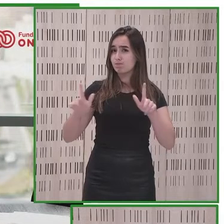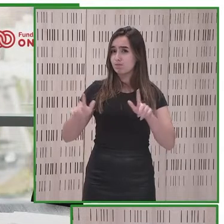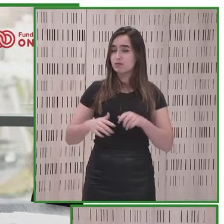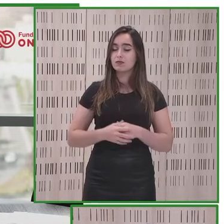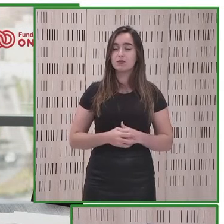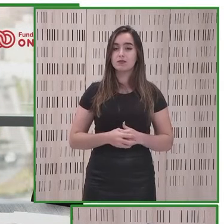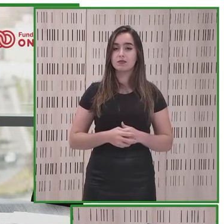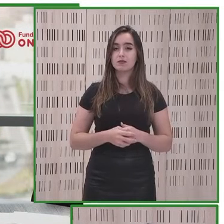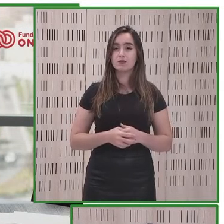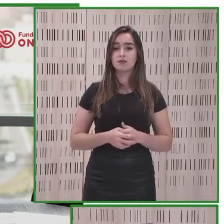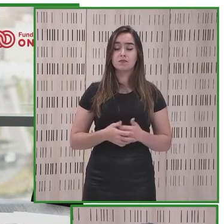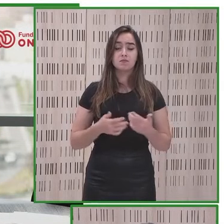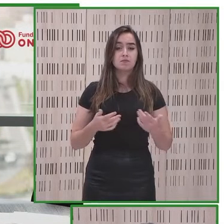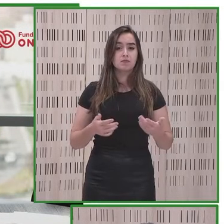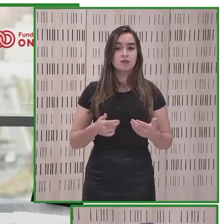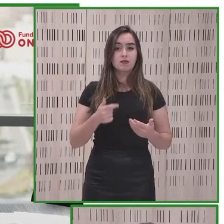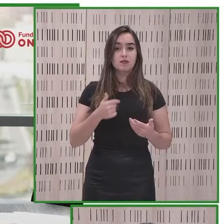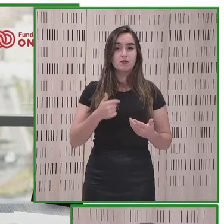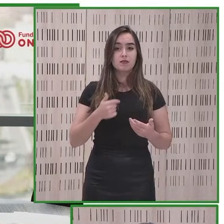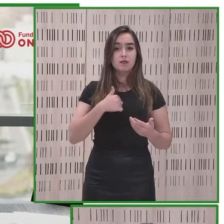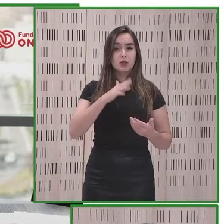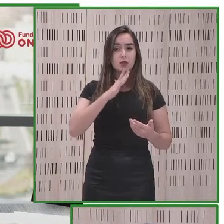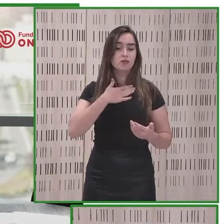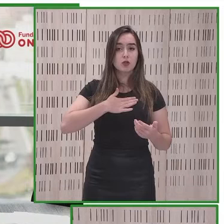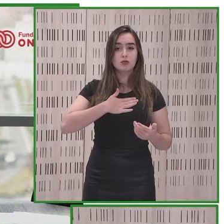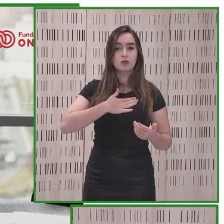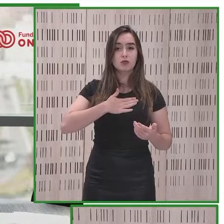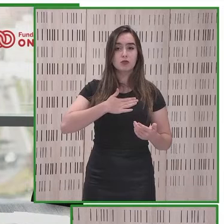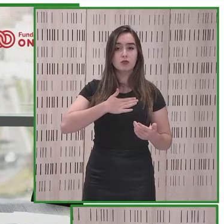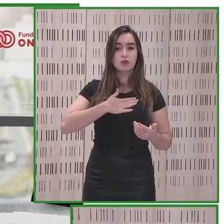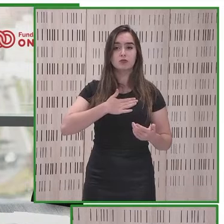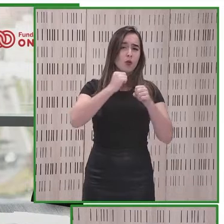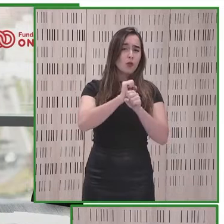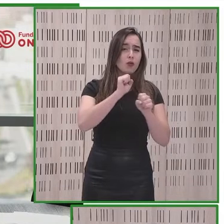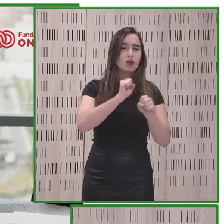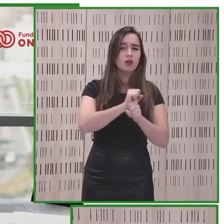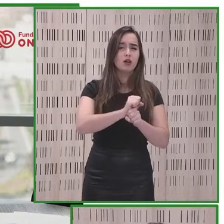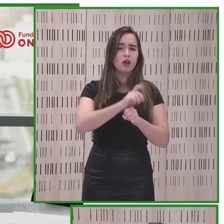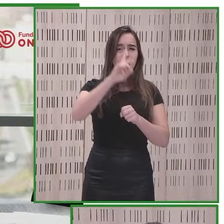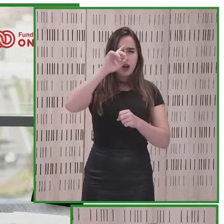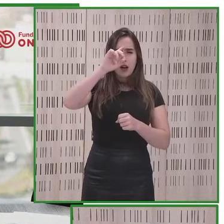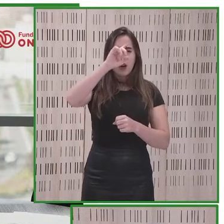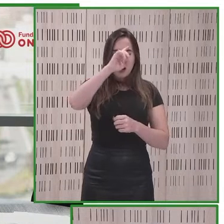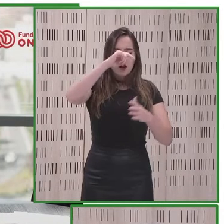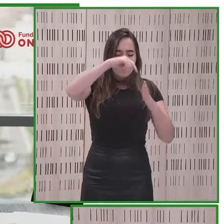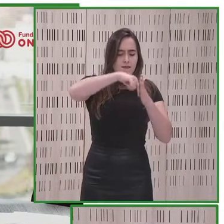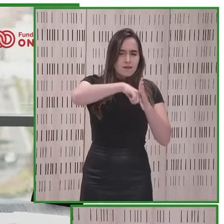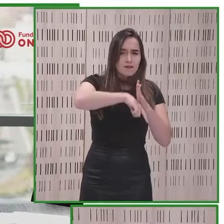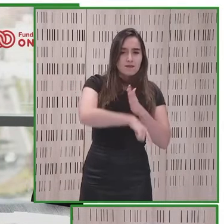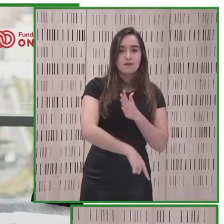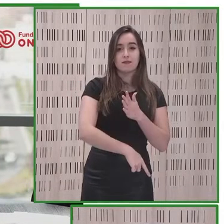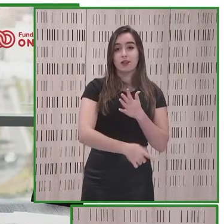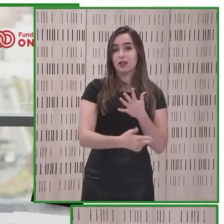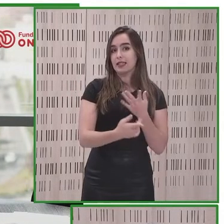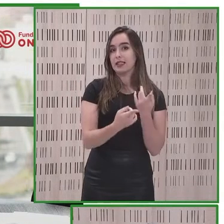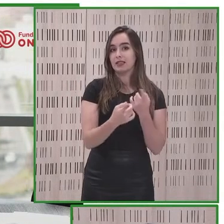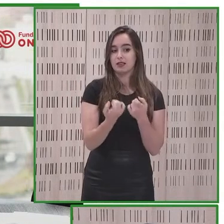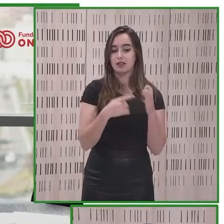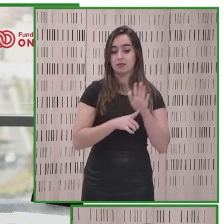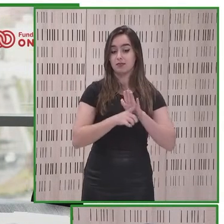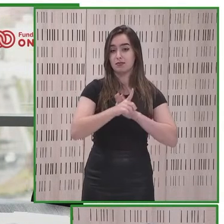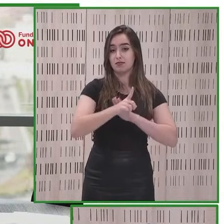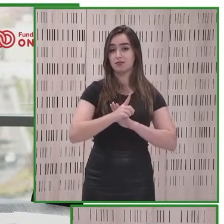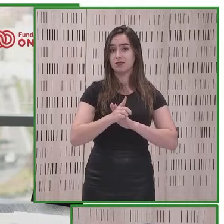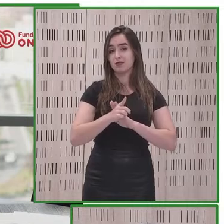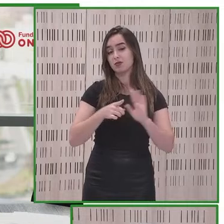Aún siendo probablemente de los trabajos más aburridos y complicados que tenemos que avanzar en el ámbito de la